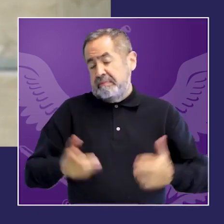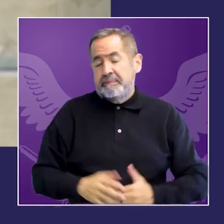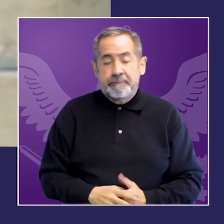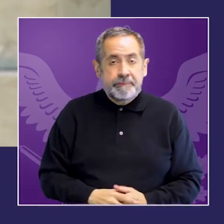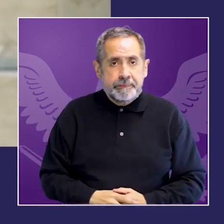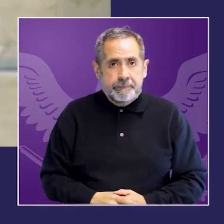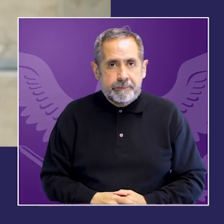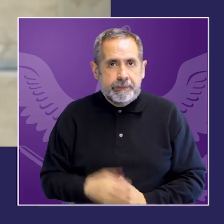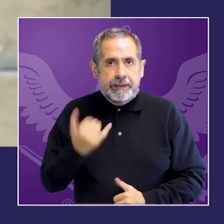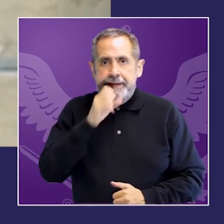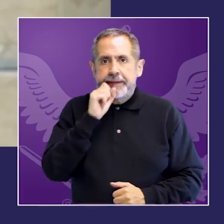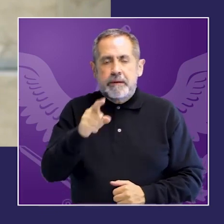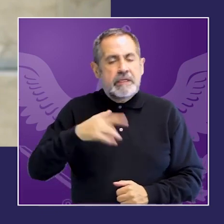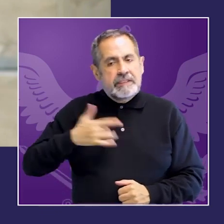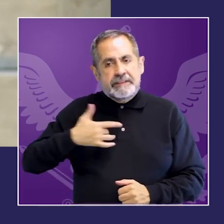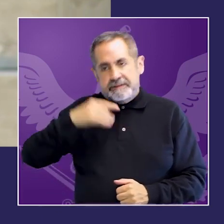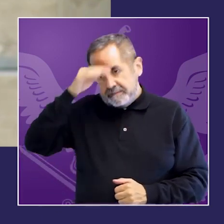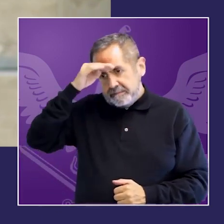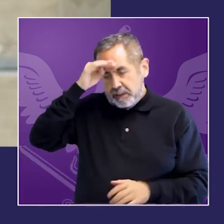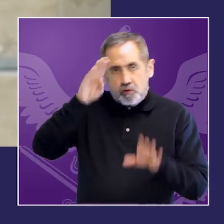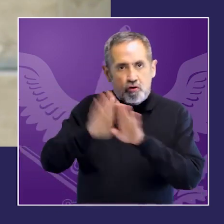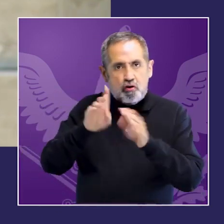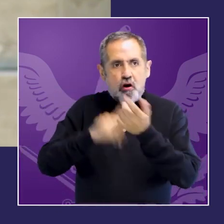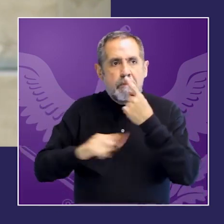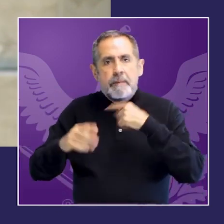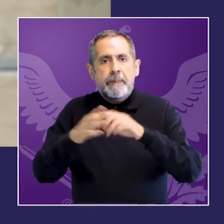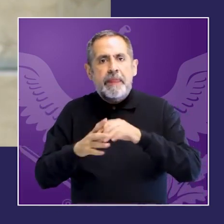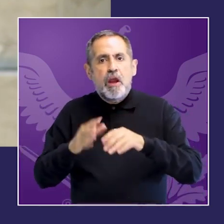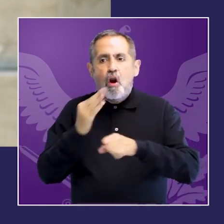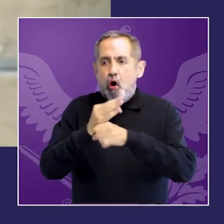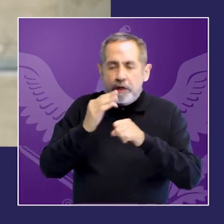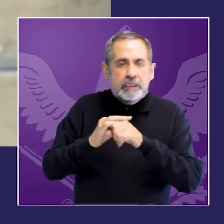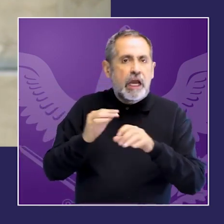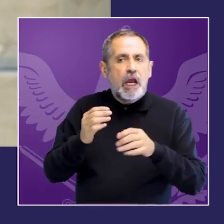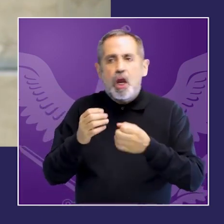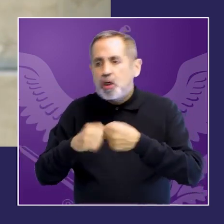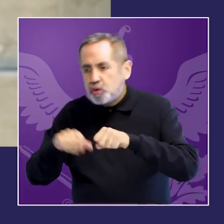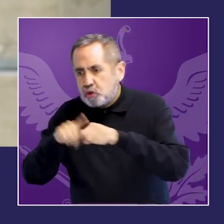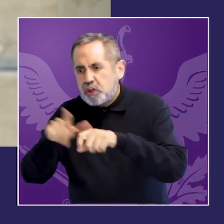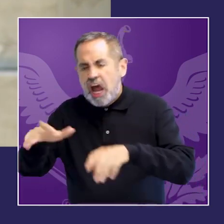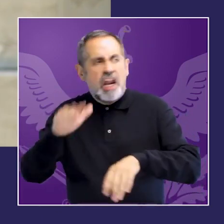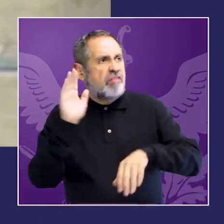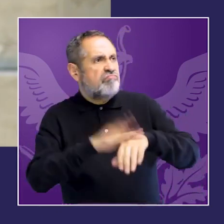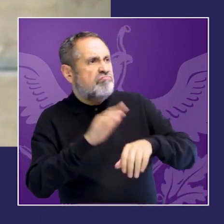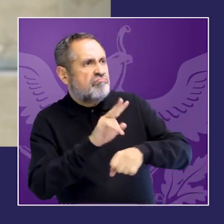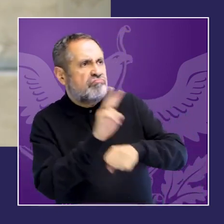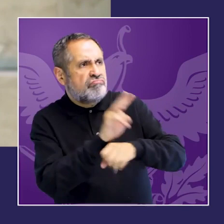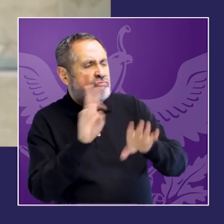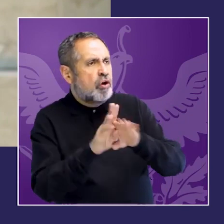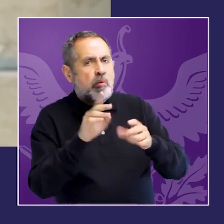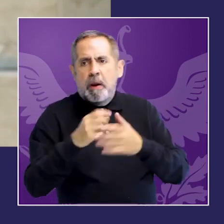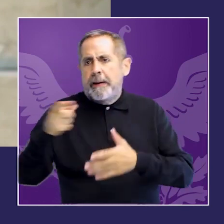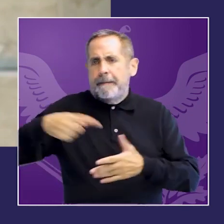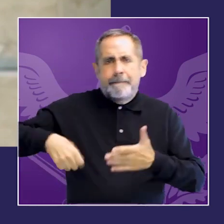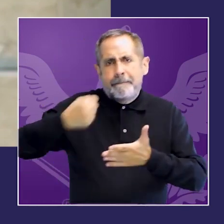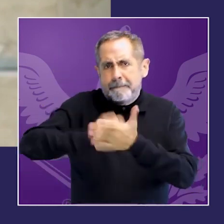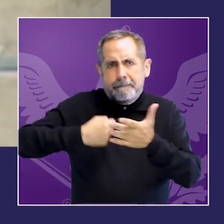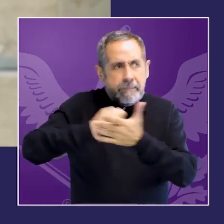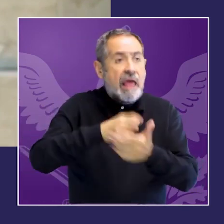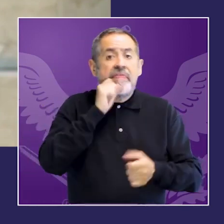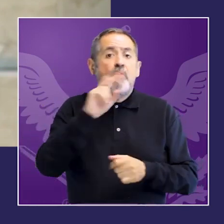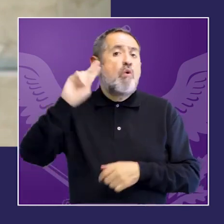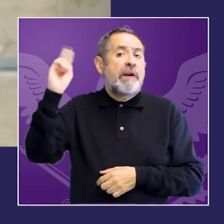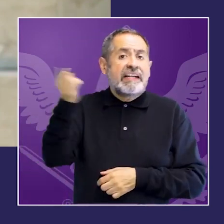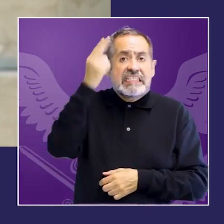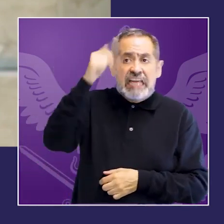y entonces me parece que el monitoreo social y del activismo pero también de la academia y